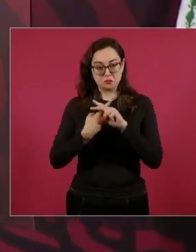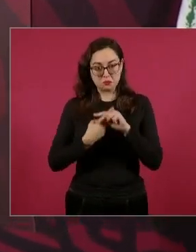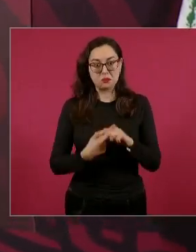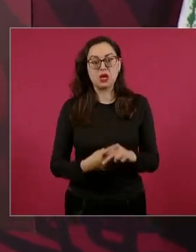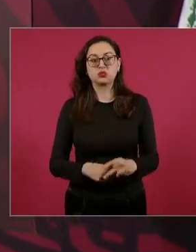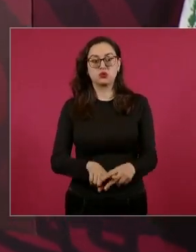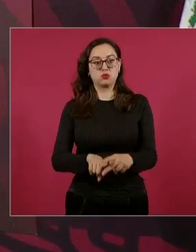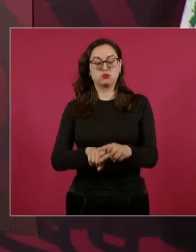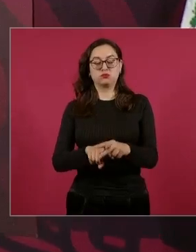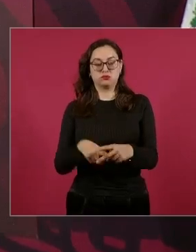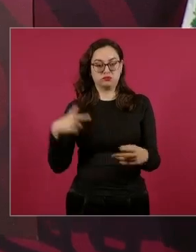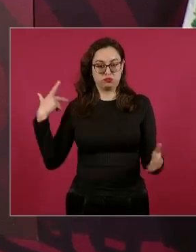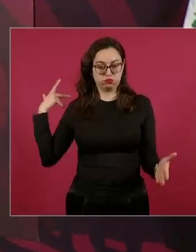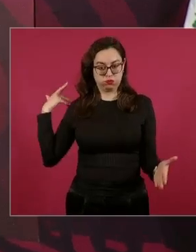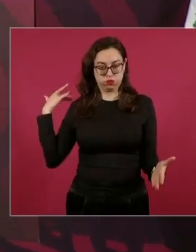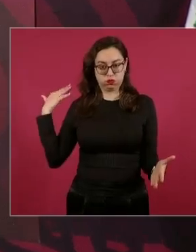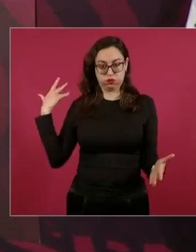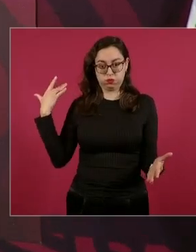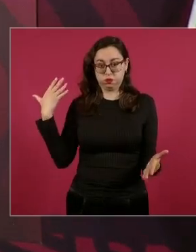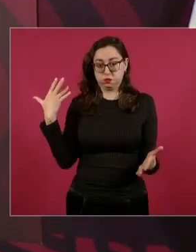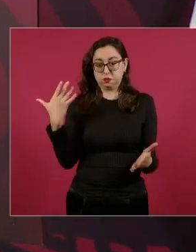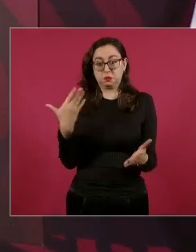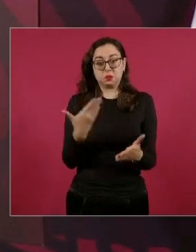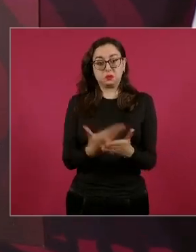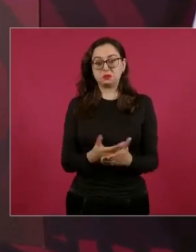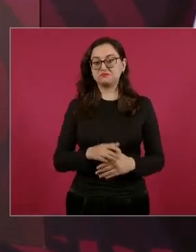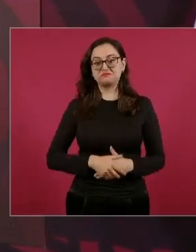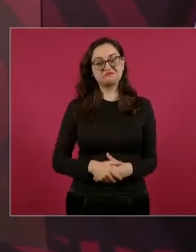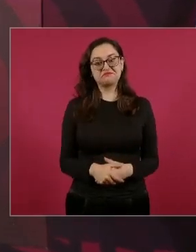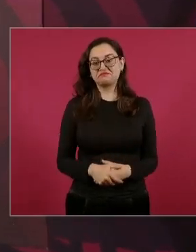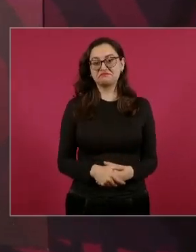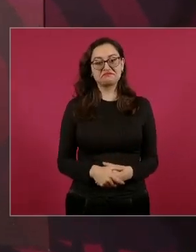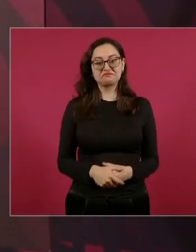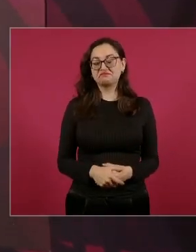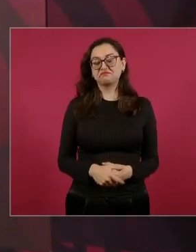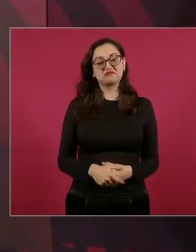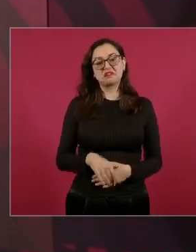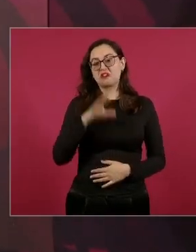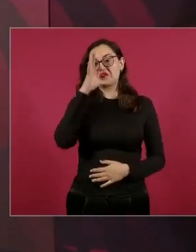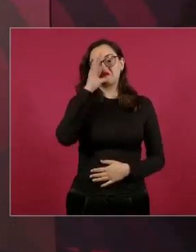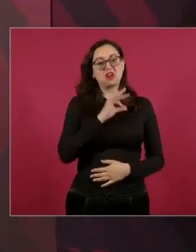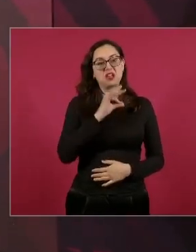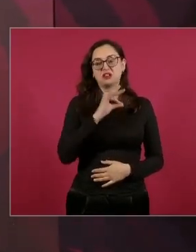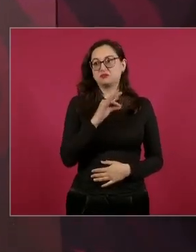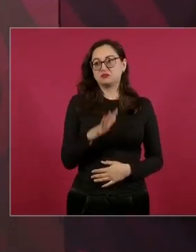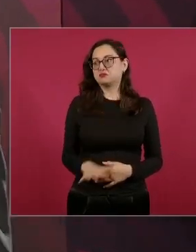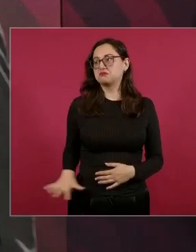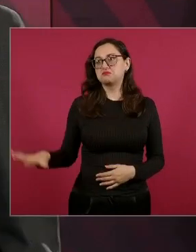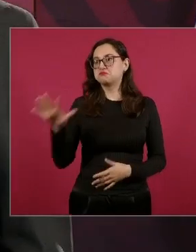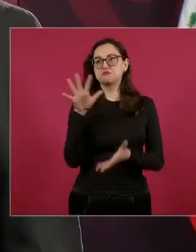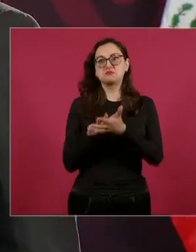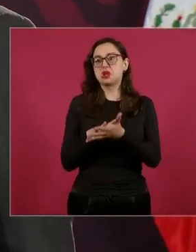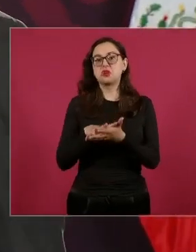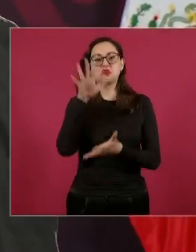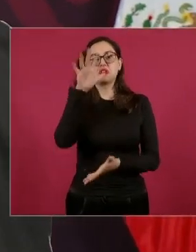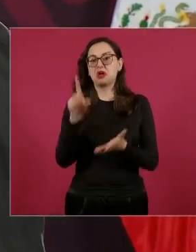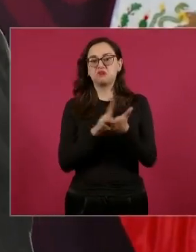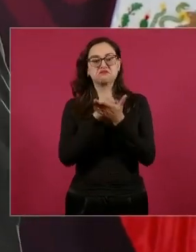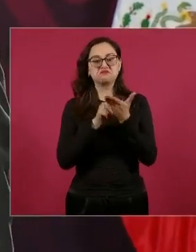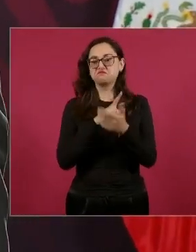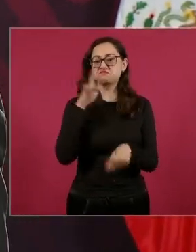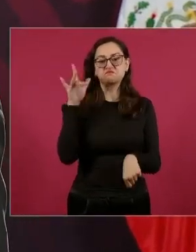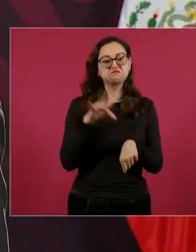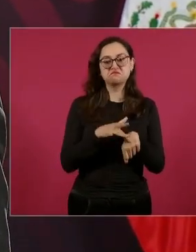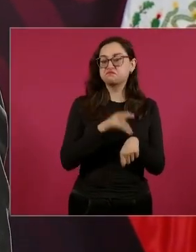pues no tuvo el efecto que se pensaba,